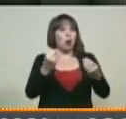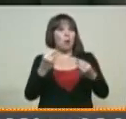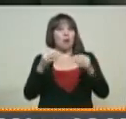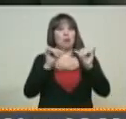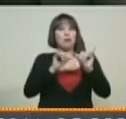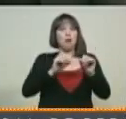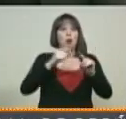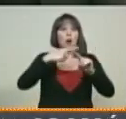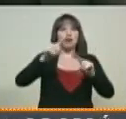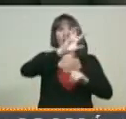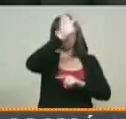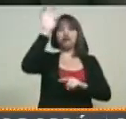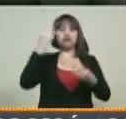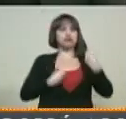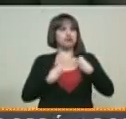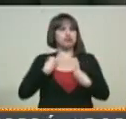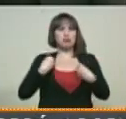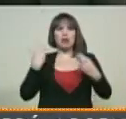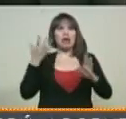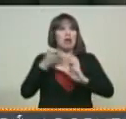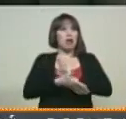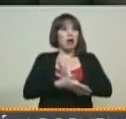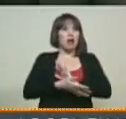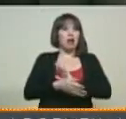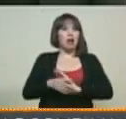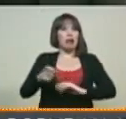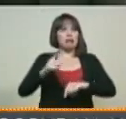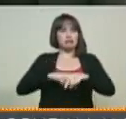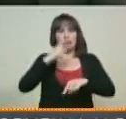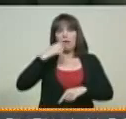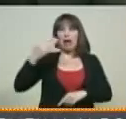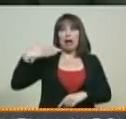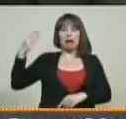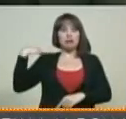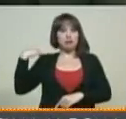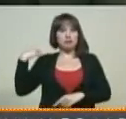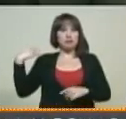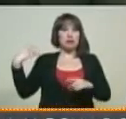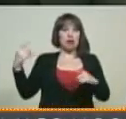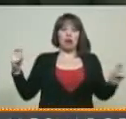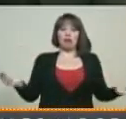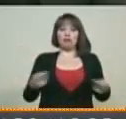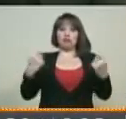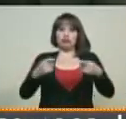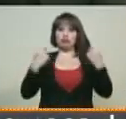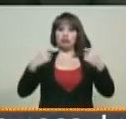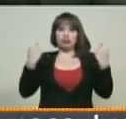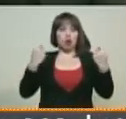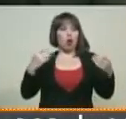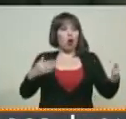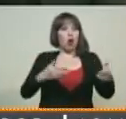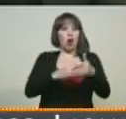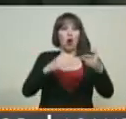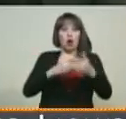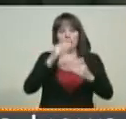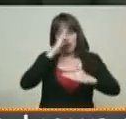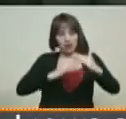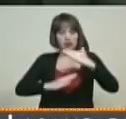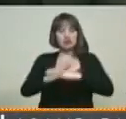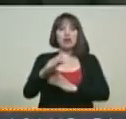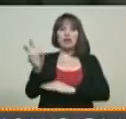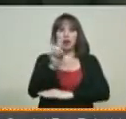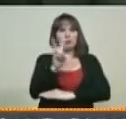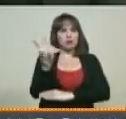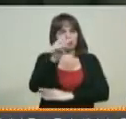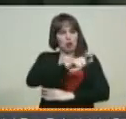a lo que vivieron los flujos de judíos en la época. Son campañas que atentan contra la dignidad de los venezolanos, son campañas